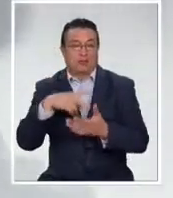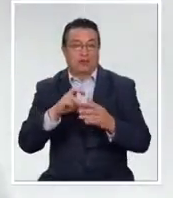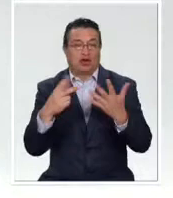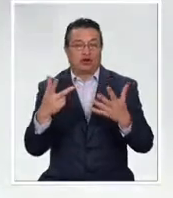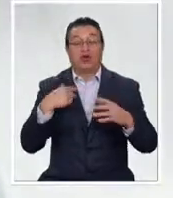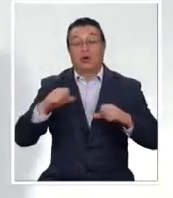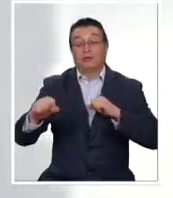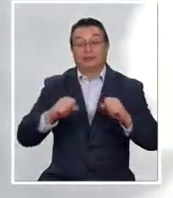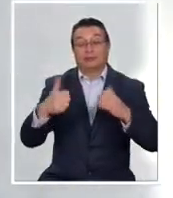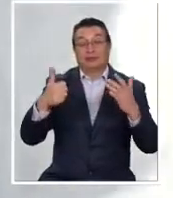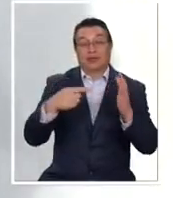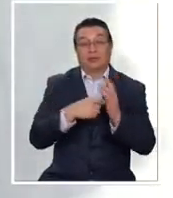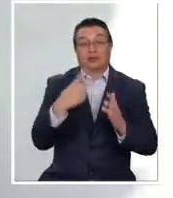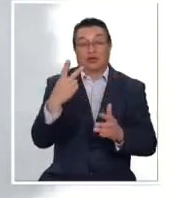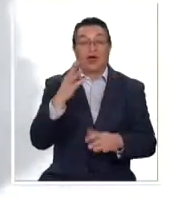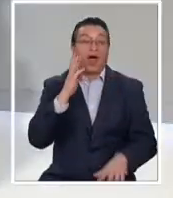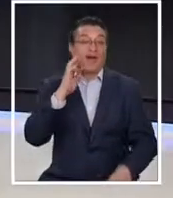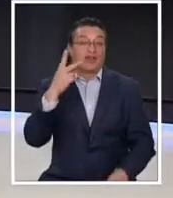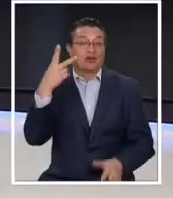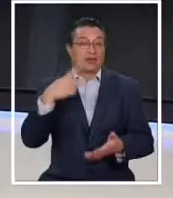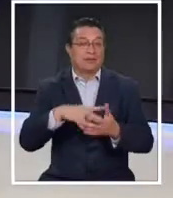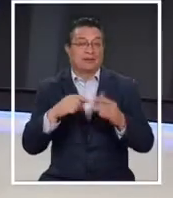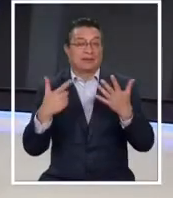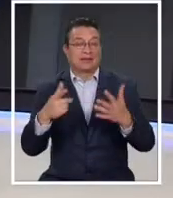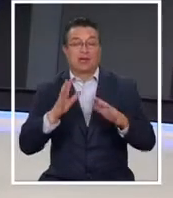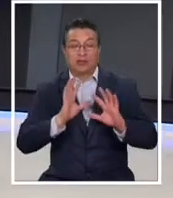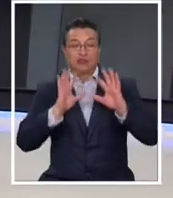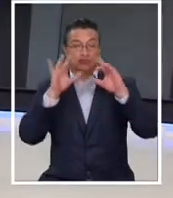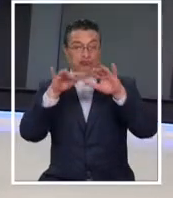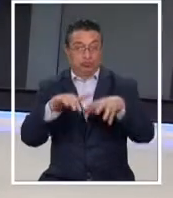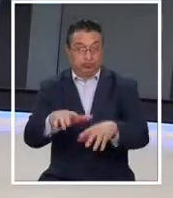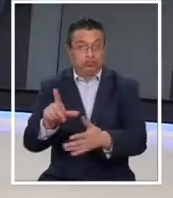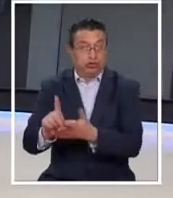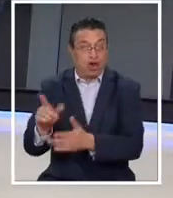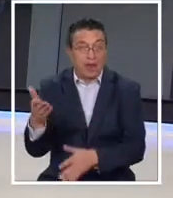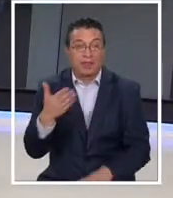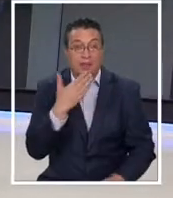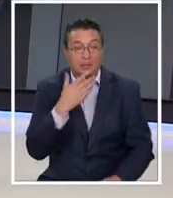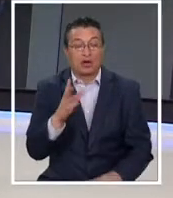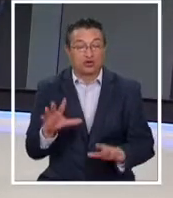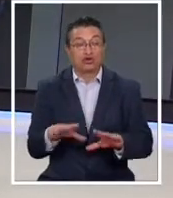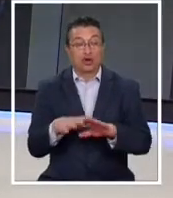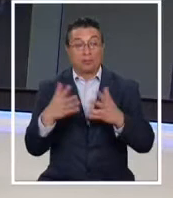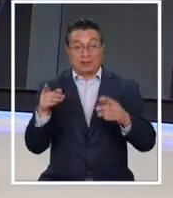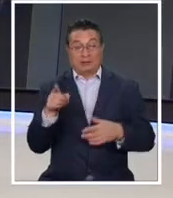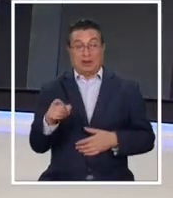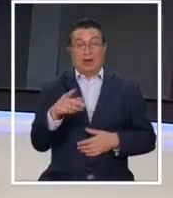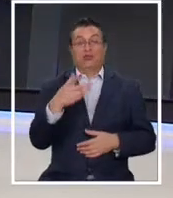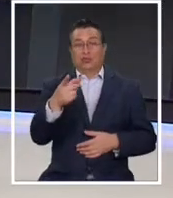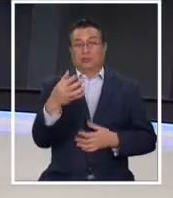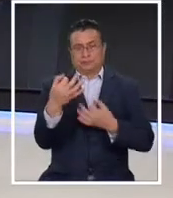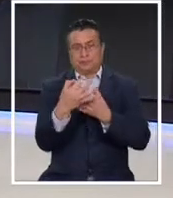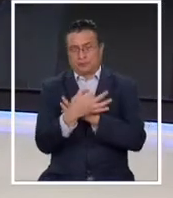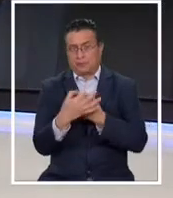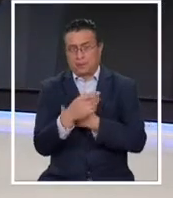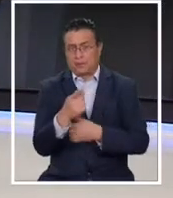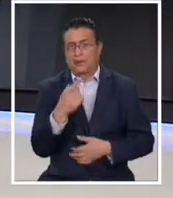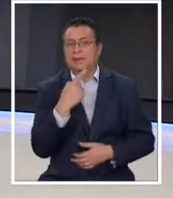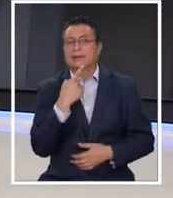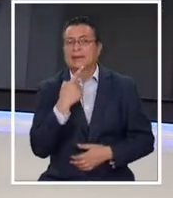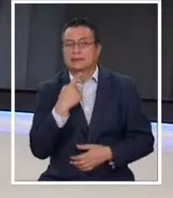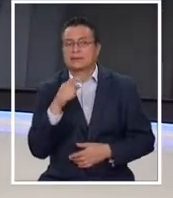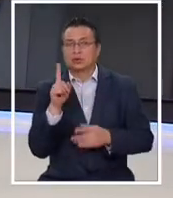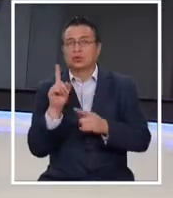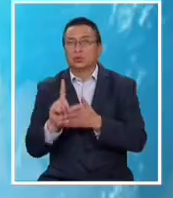sismicidad 6.2 que tuvimos en abril del 2007 con tsunami local también. Bueno, Marcelo... Hay sorpresas en esta falla. Sí, y tú nos has explicado y es interesante ir